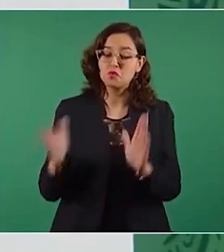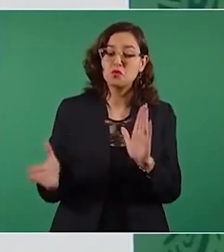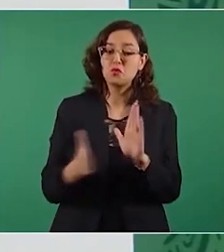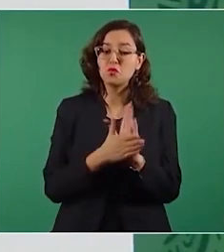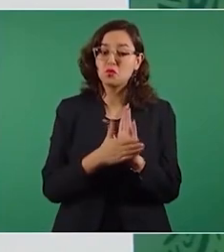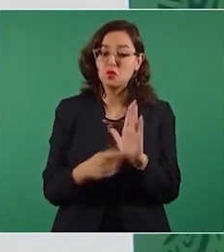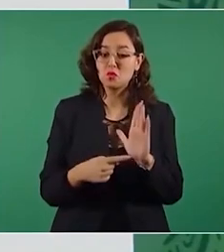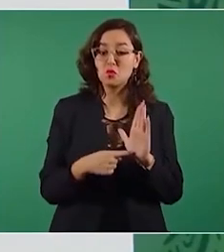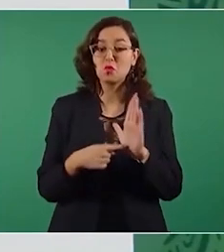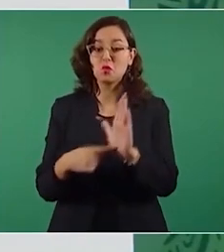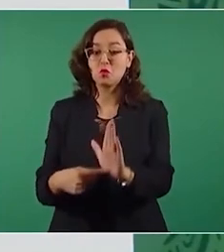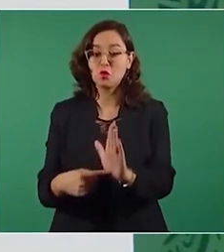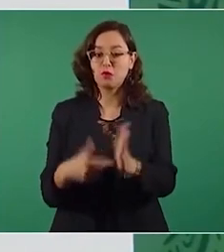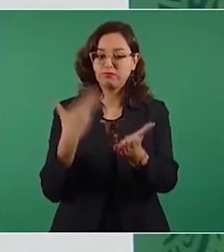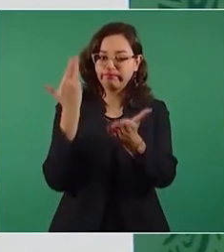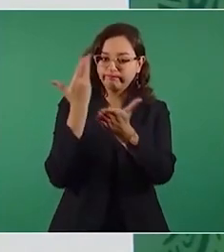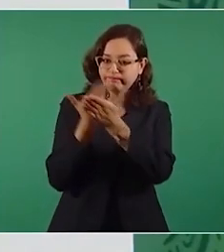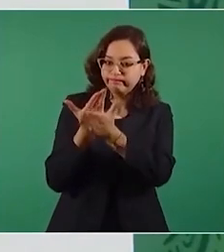Fundado